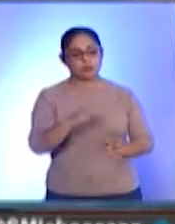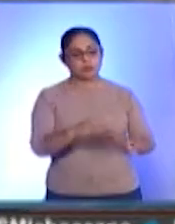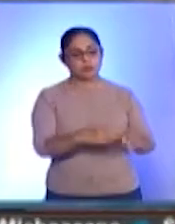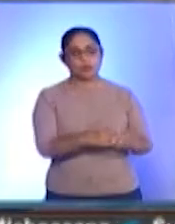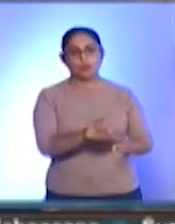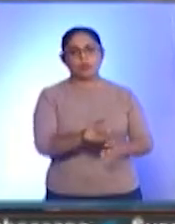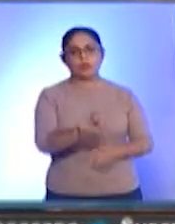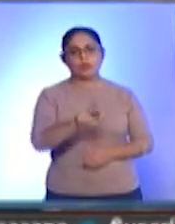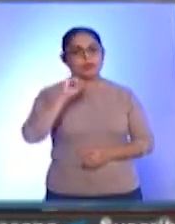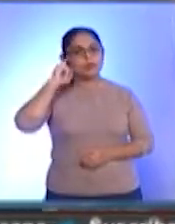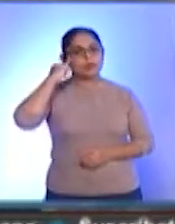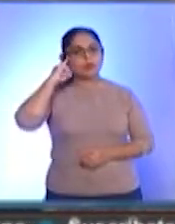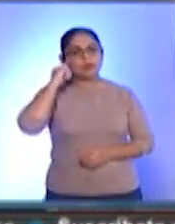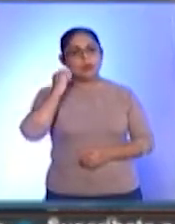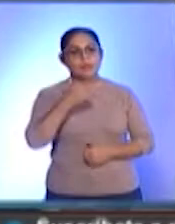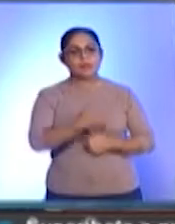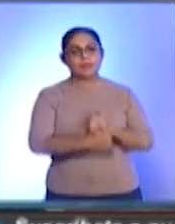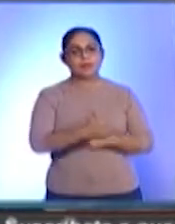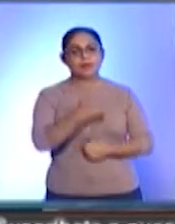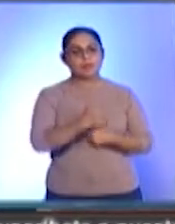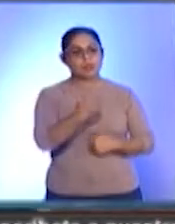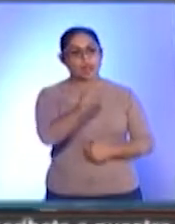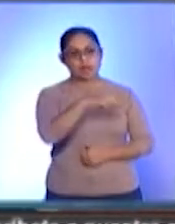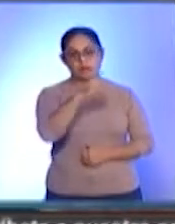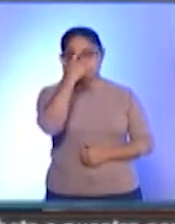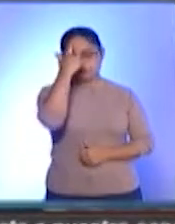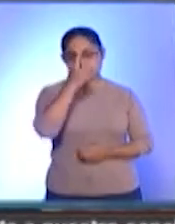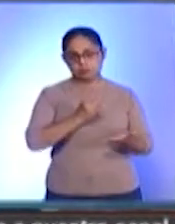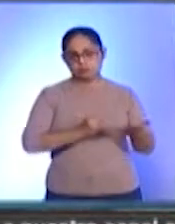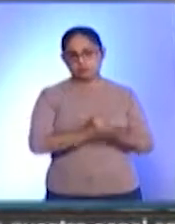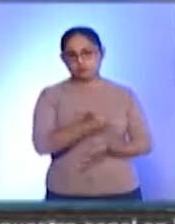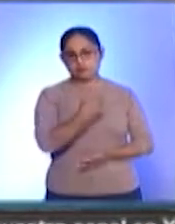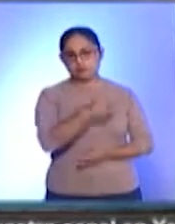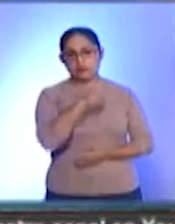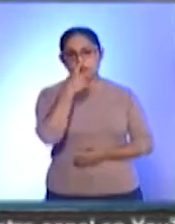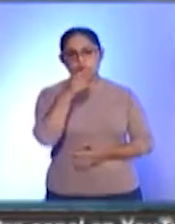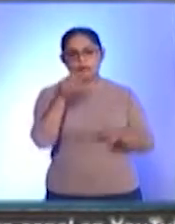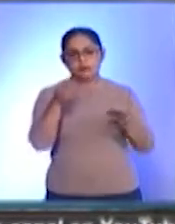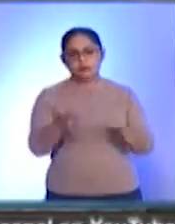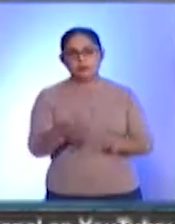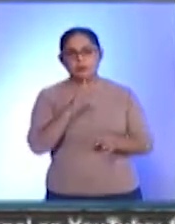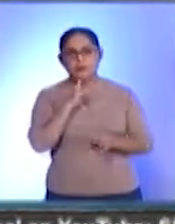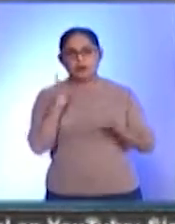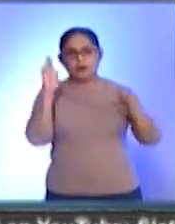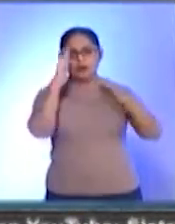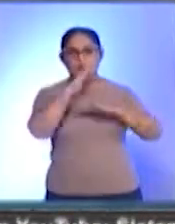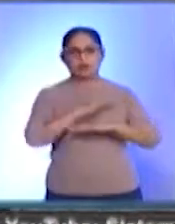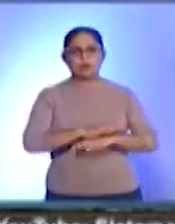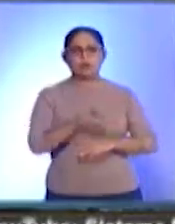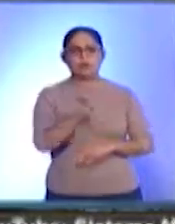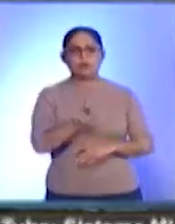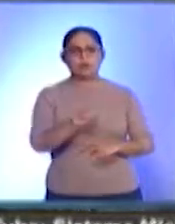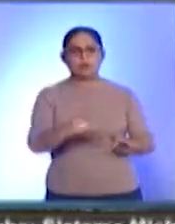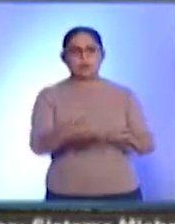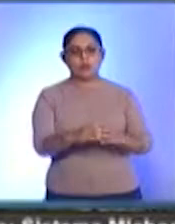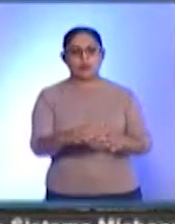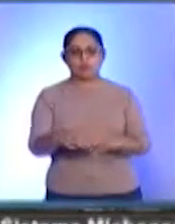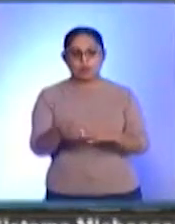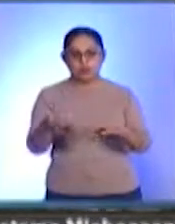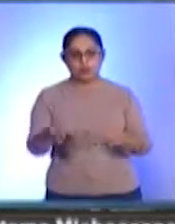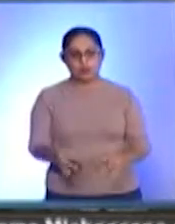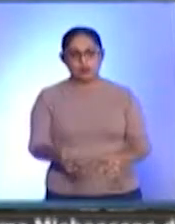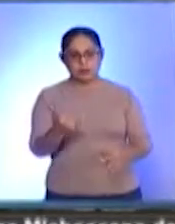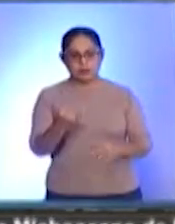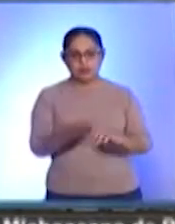a participar en la adopción de decisiones, un componente clave para lograr la reconciliación entre los pueblos originarios y los